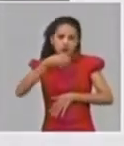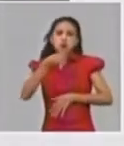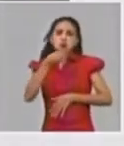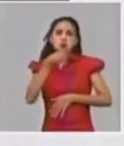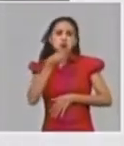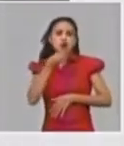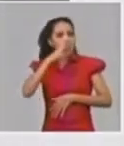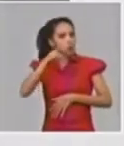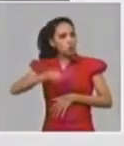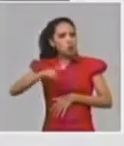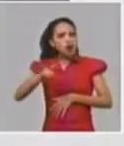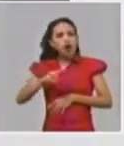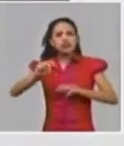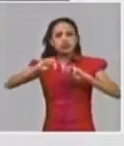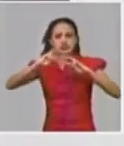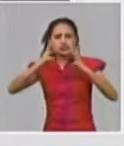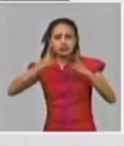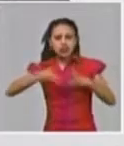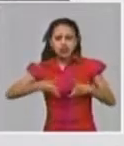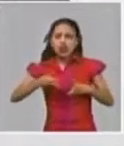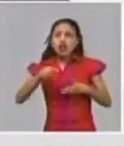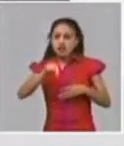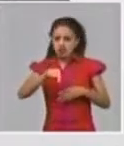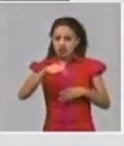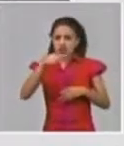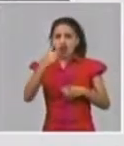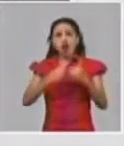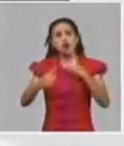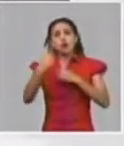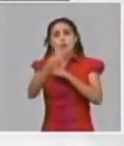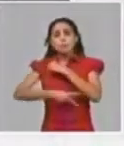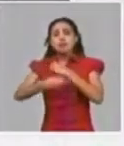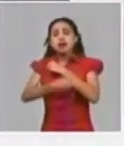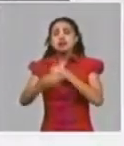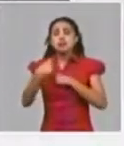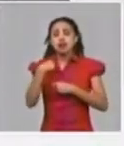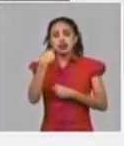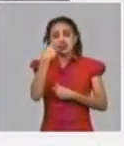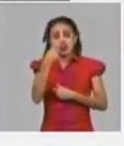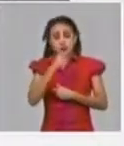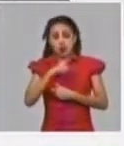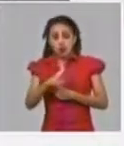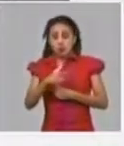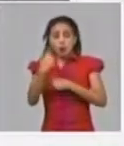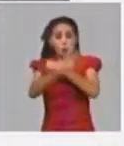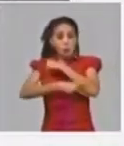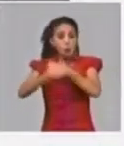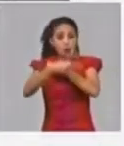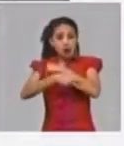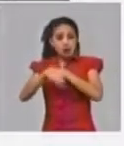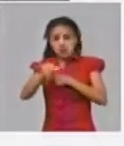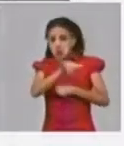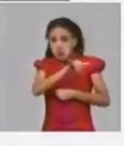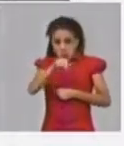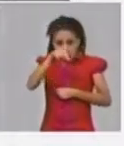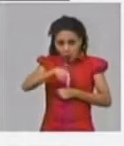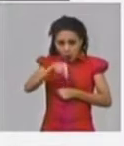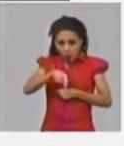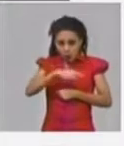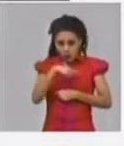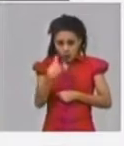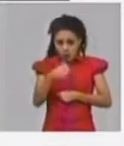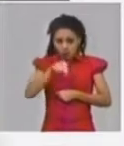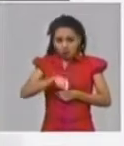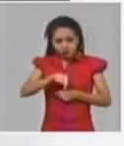en los sitios de algunos países para que se observe como un país que tenía un comportamiento similar al que le teníamos